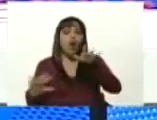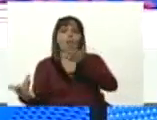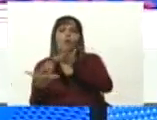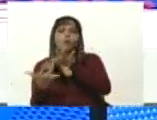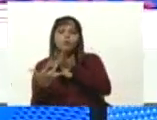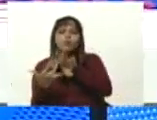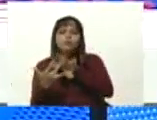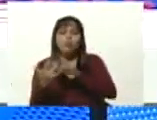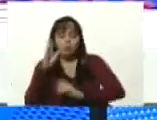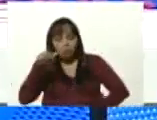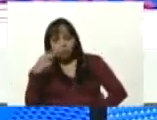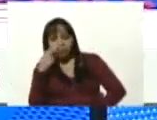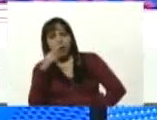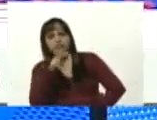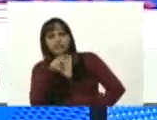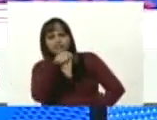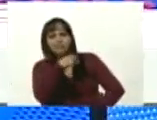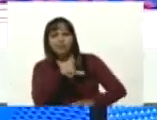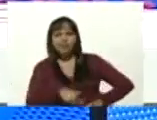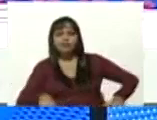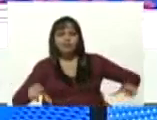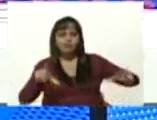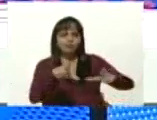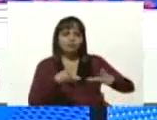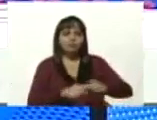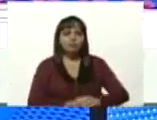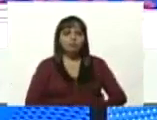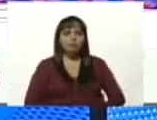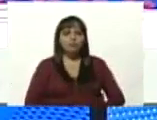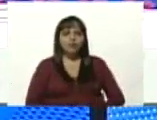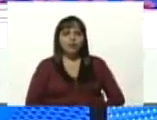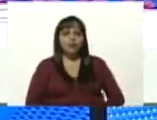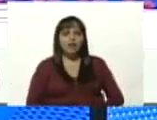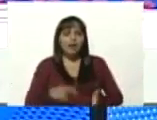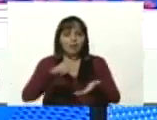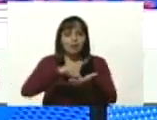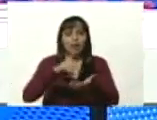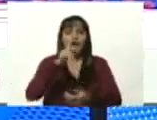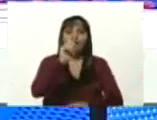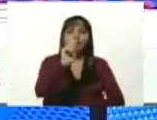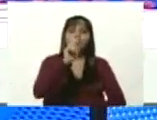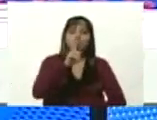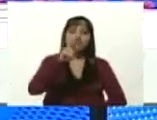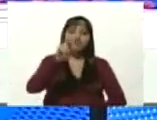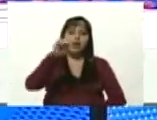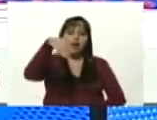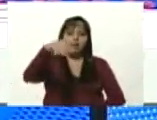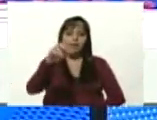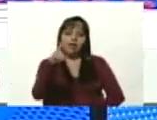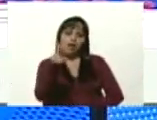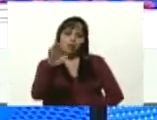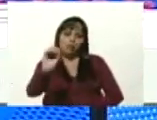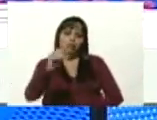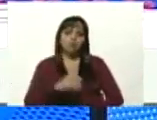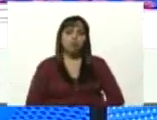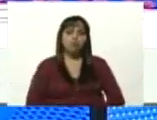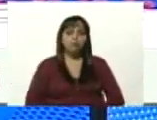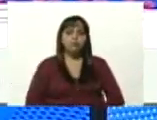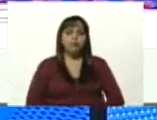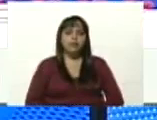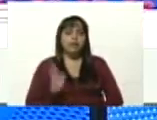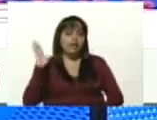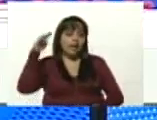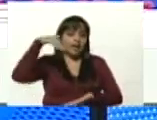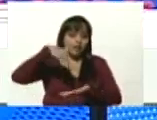pase para que ustedes lo vean allá en el sector Samandegüere, Parroquia Turmero, municipio de Santiago Mariño, en el estado de